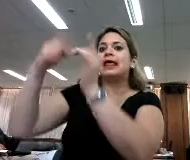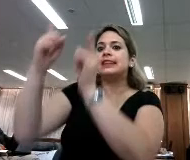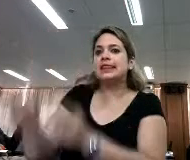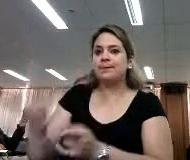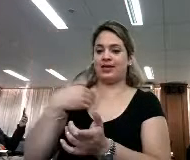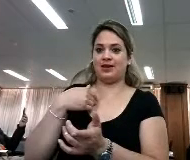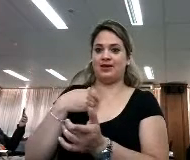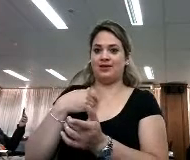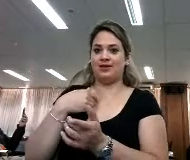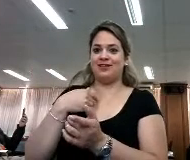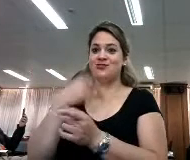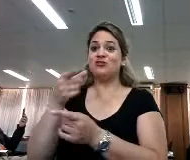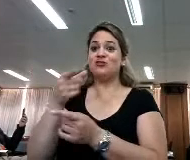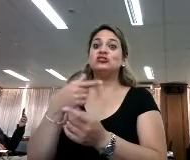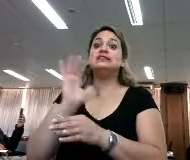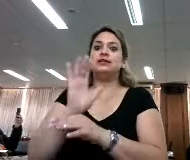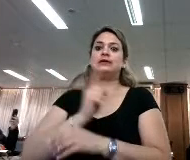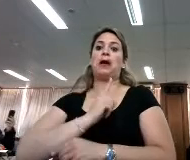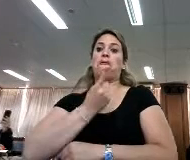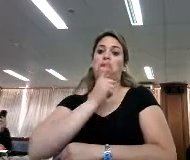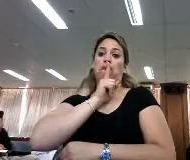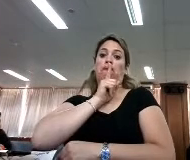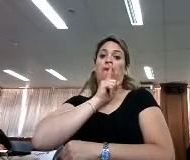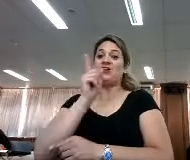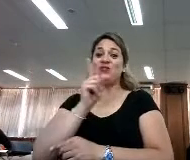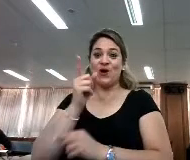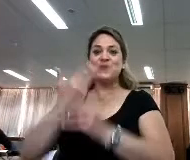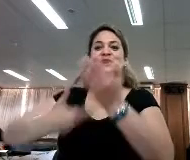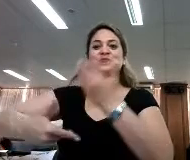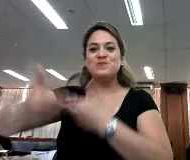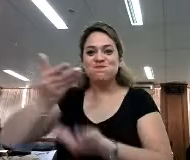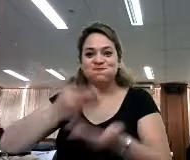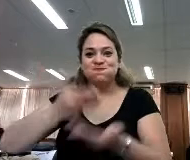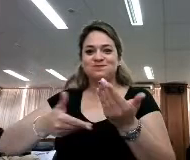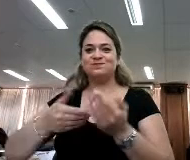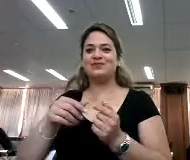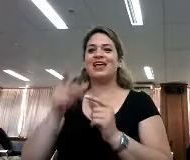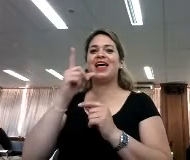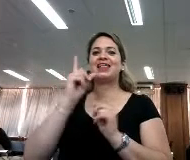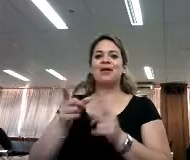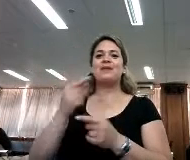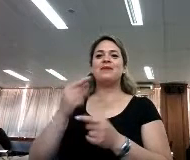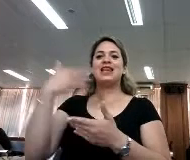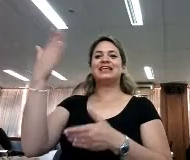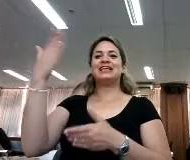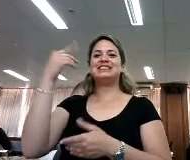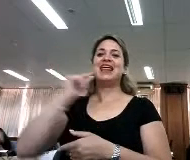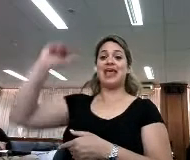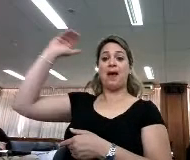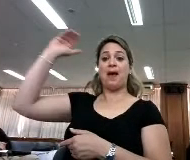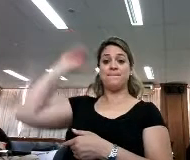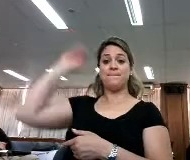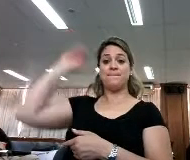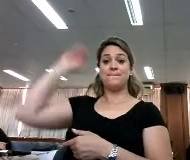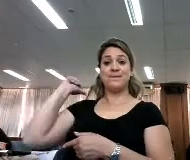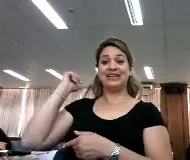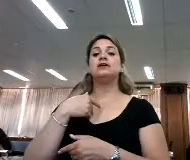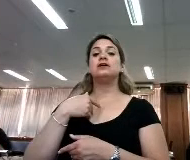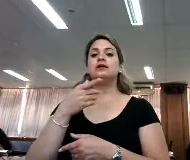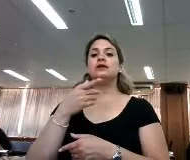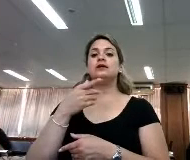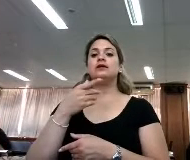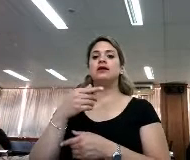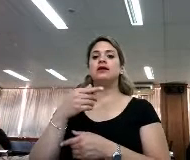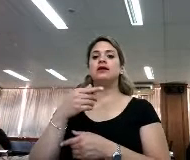nos carteamos con nuestros escritores. También platicaba en la charla del martes, a mí me gusta con esto hablar de Lovecraft